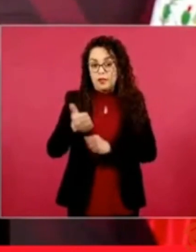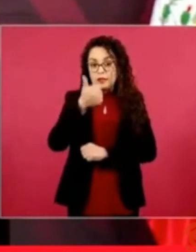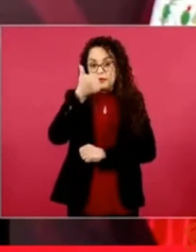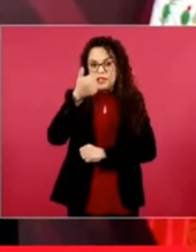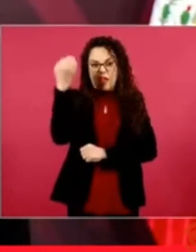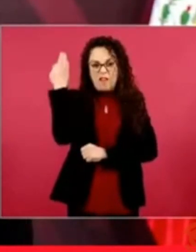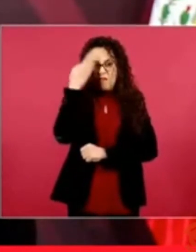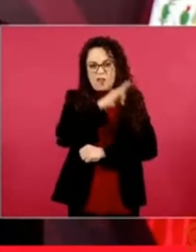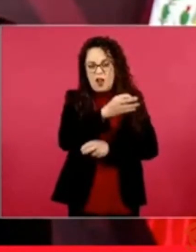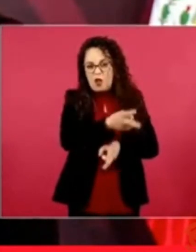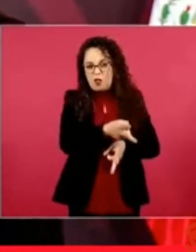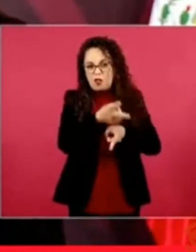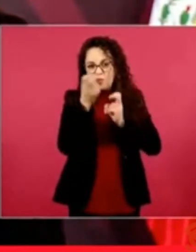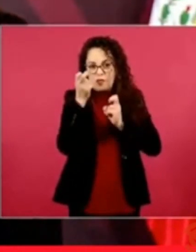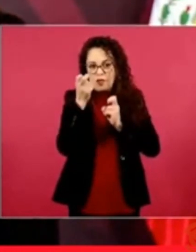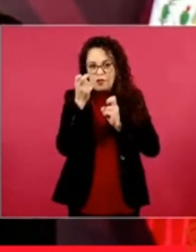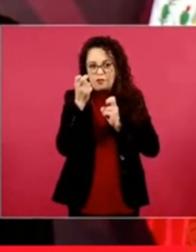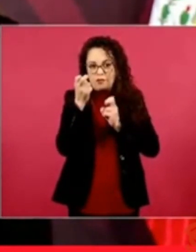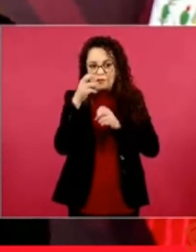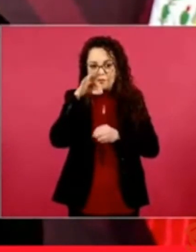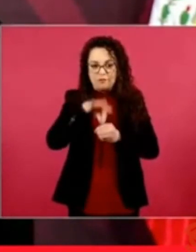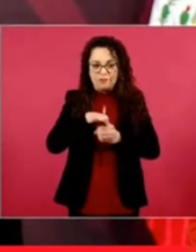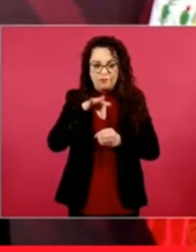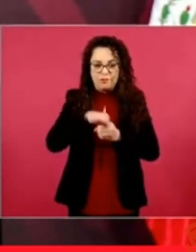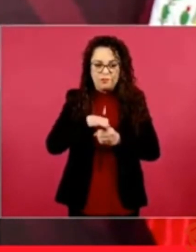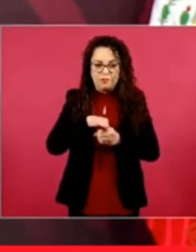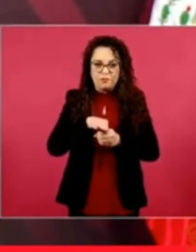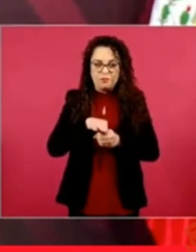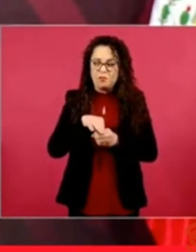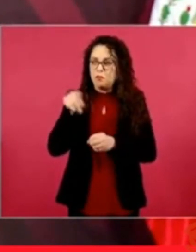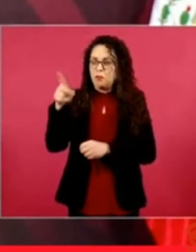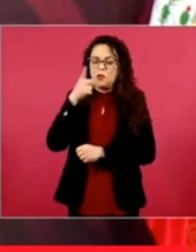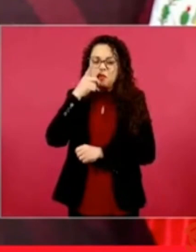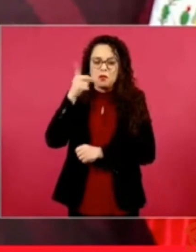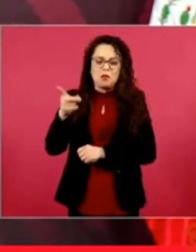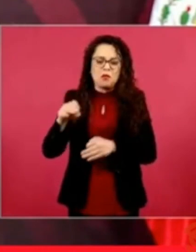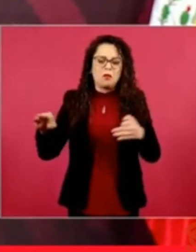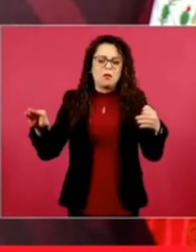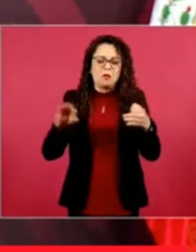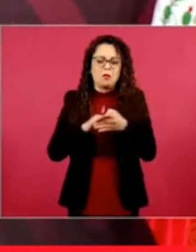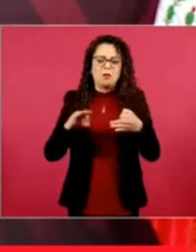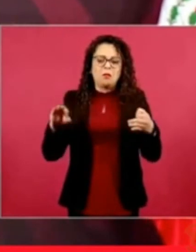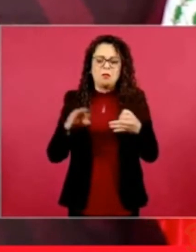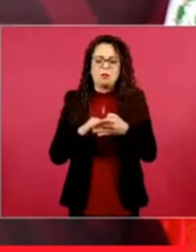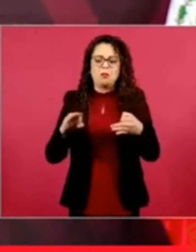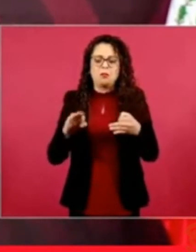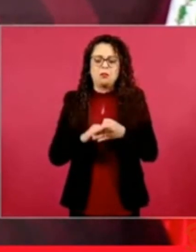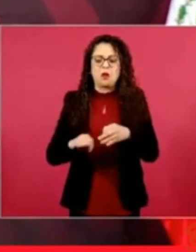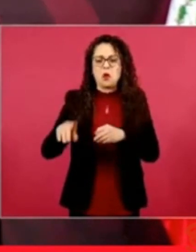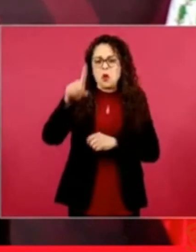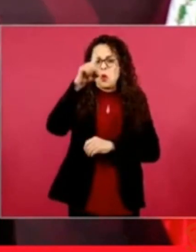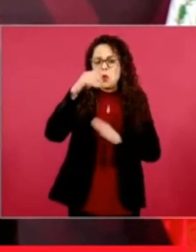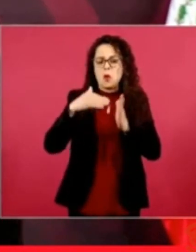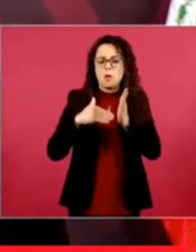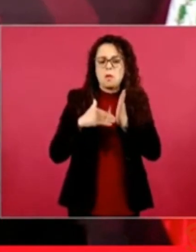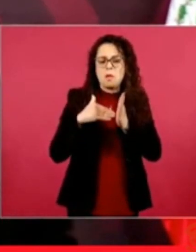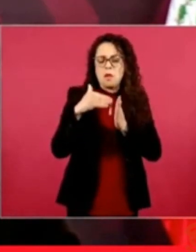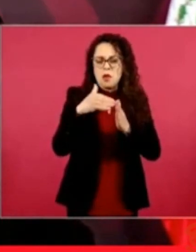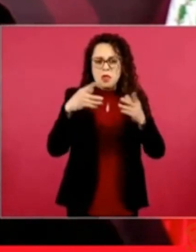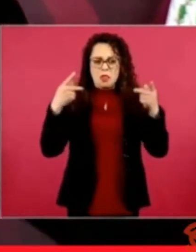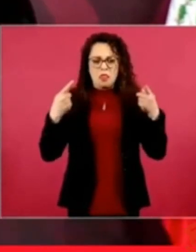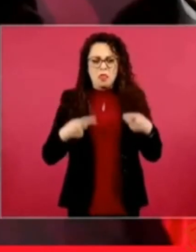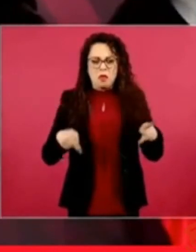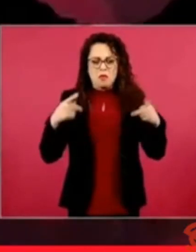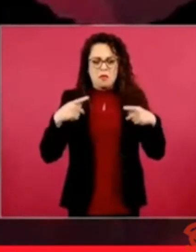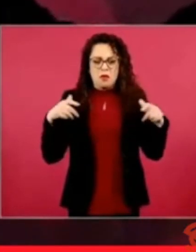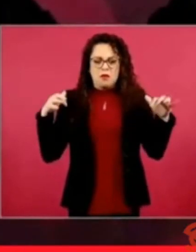se hablaba de que se habían movilizado como un millón de personas en una de las martes que